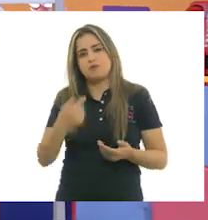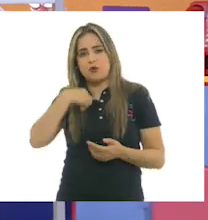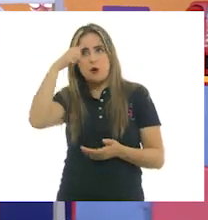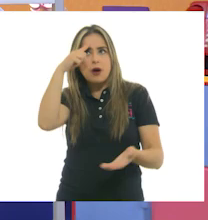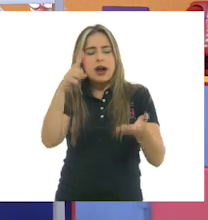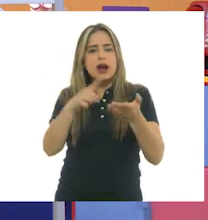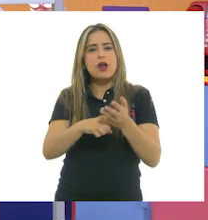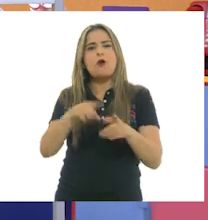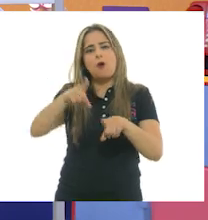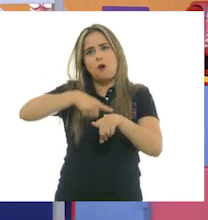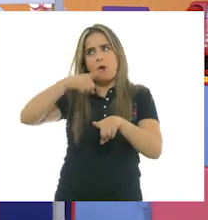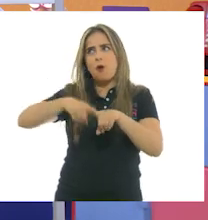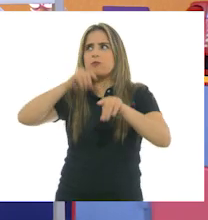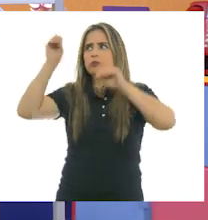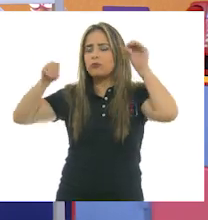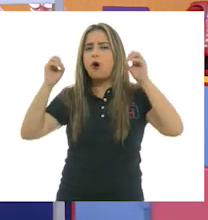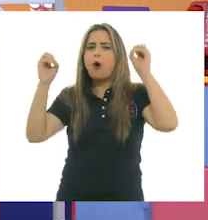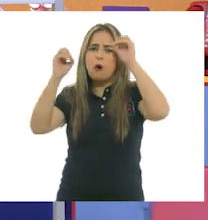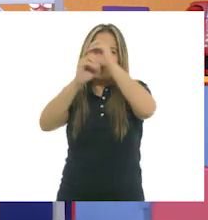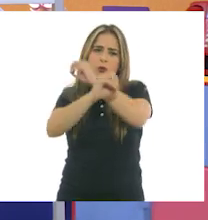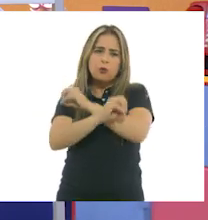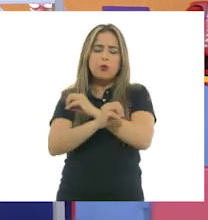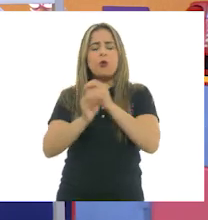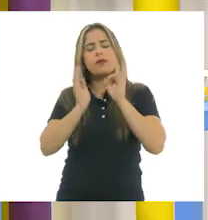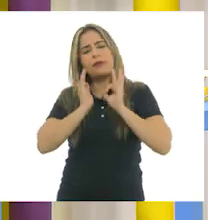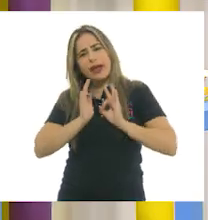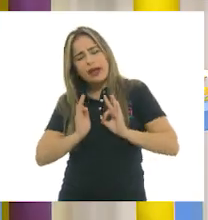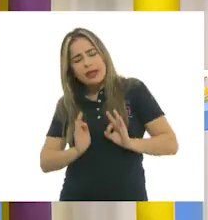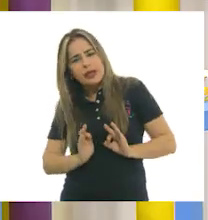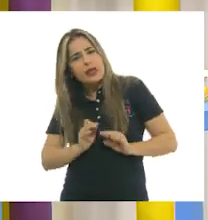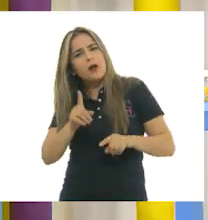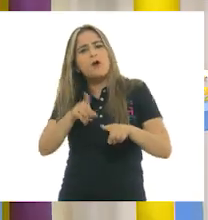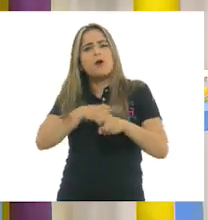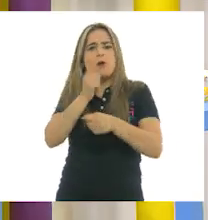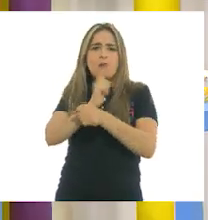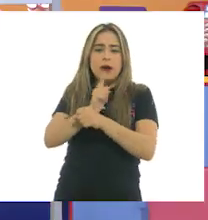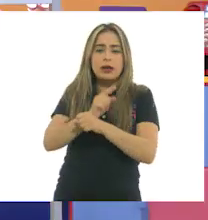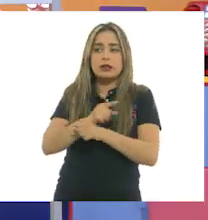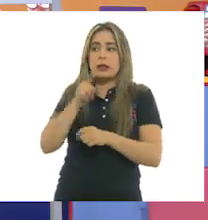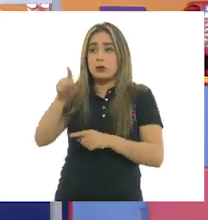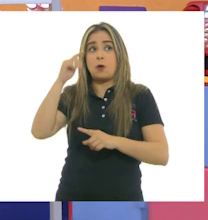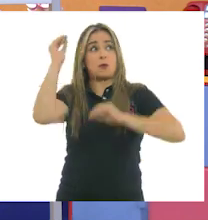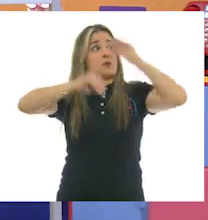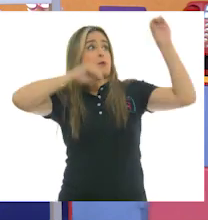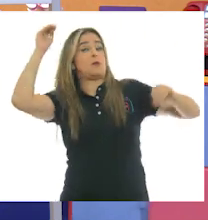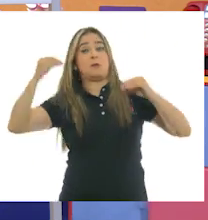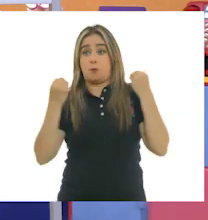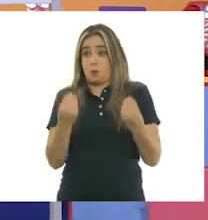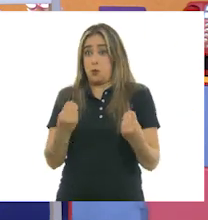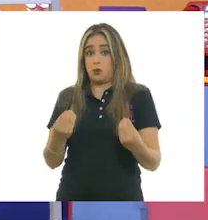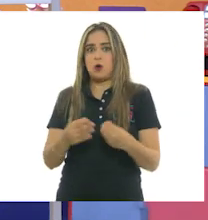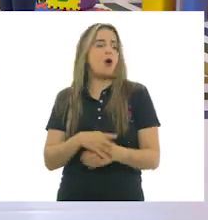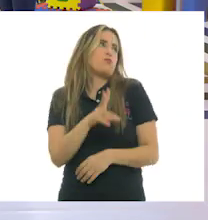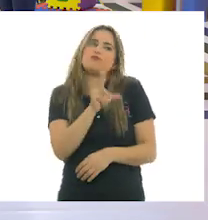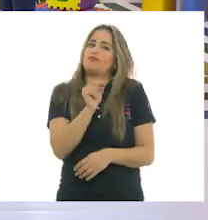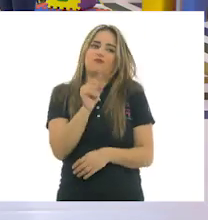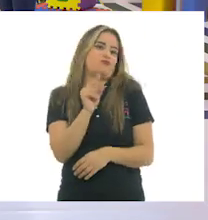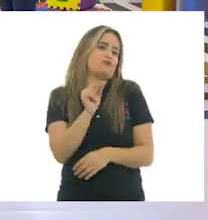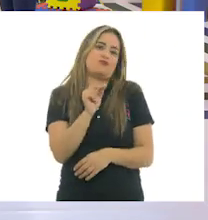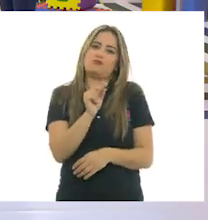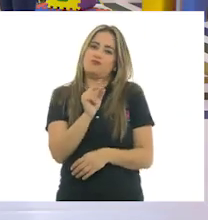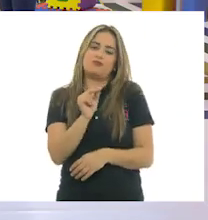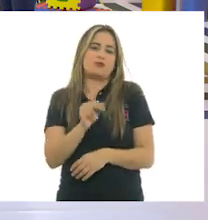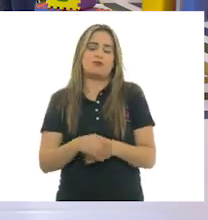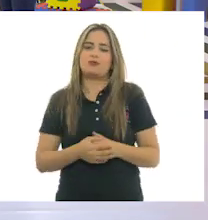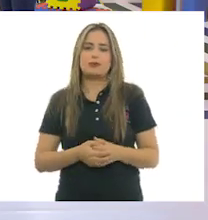oscuros, sobrios, grises. Pues no, no tanto adornaría. No, mucho, no, mucho, ¿verdad? Y,